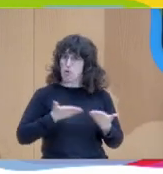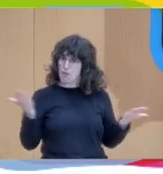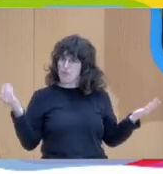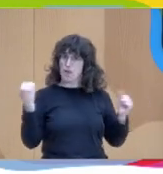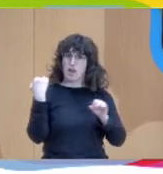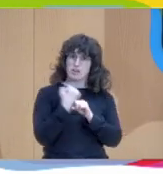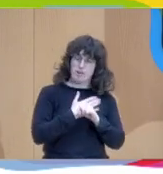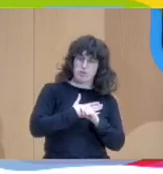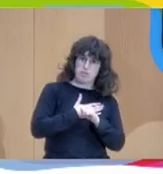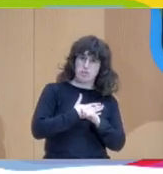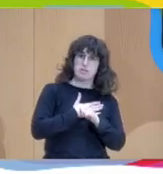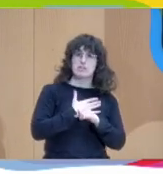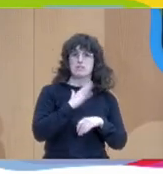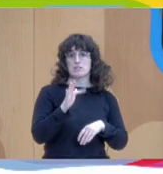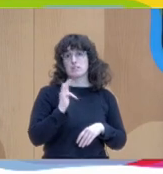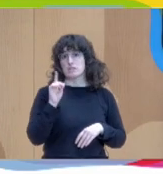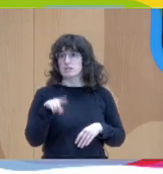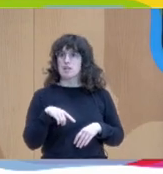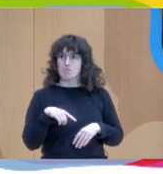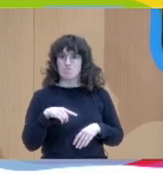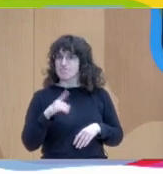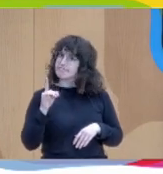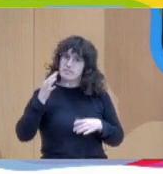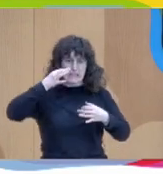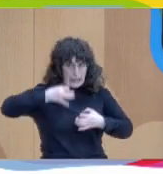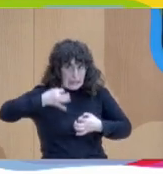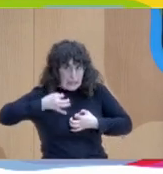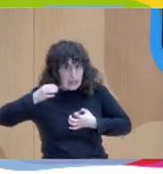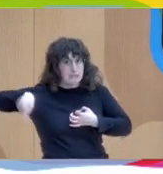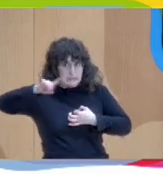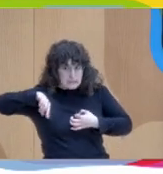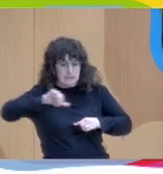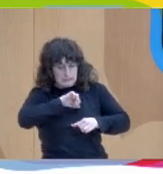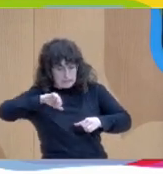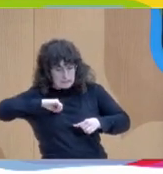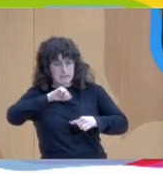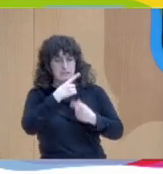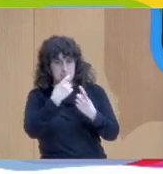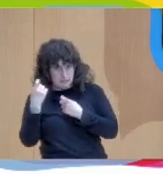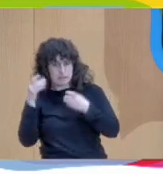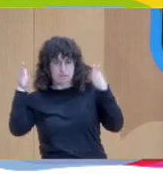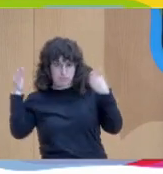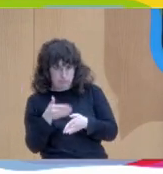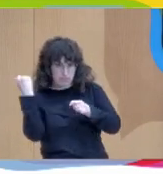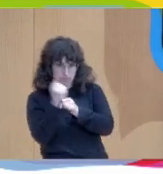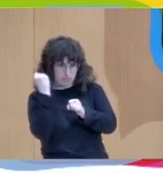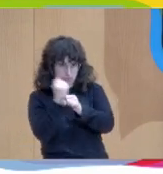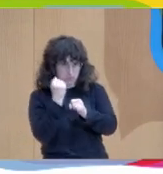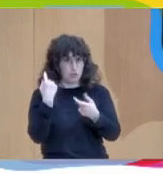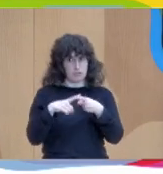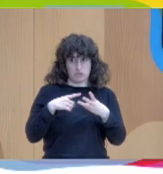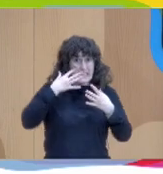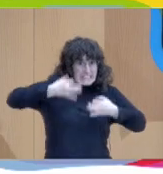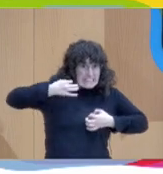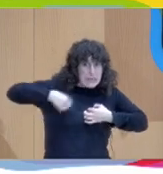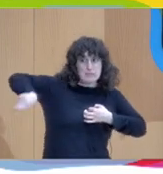y que realmente ellos se vuelquen en trabajar sobre sus necesidades y sobre lo que realmente a ellos les preocupa esa sería la